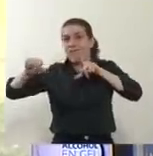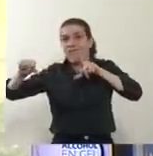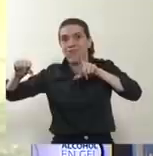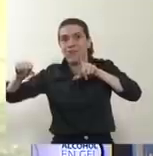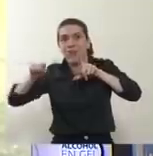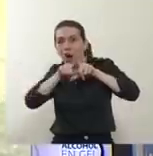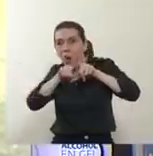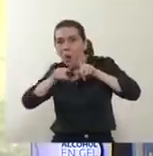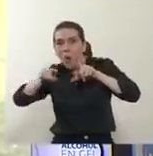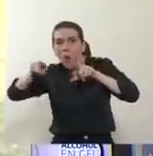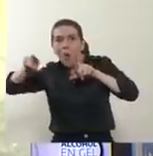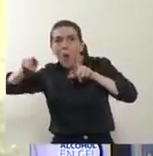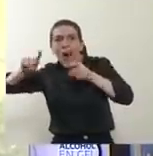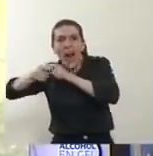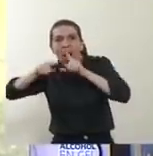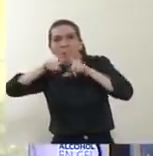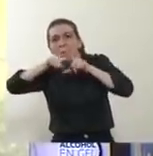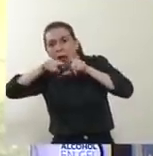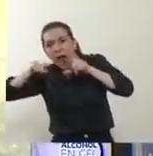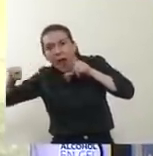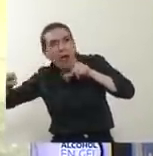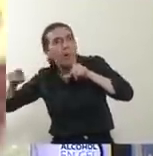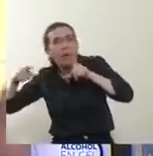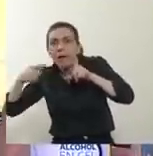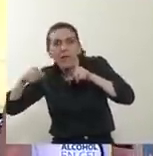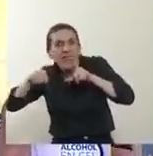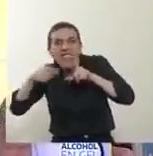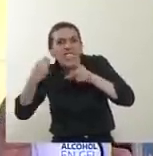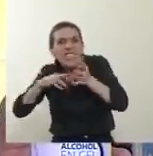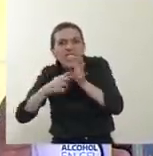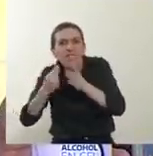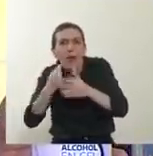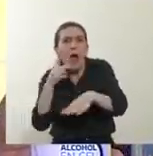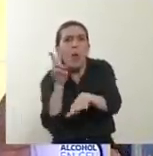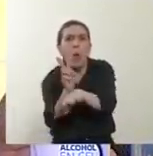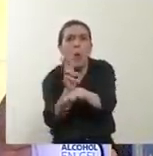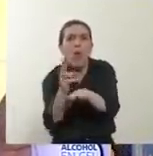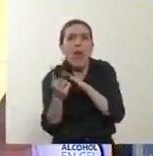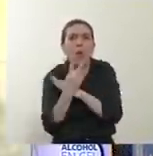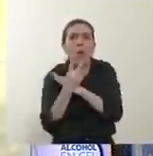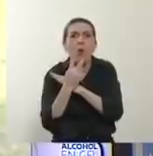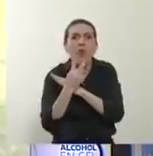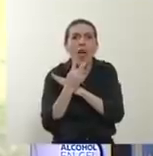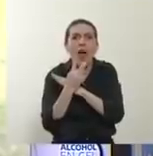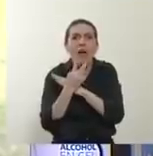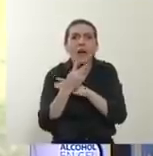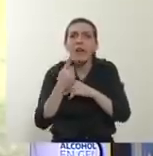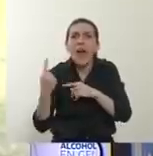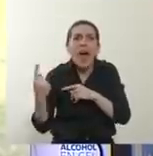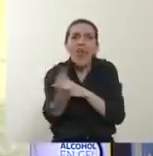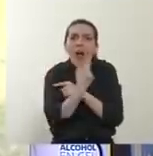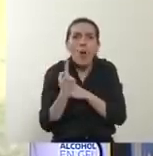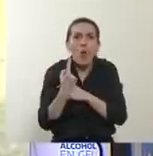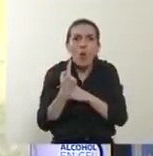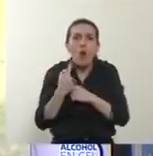convocando a cuidar nuestras vidas y a cuidar la vida de los otros. Los estoy convocando